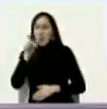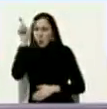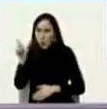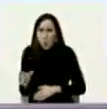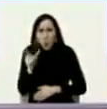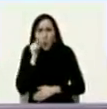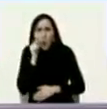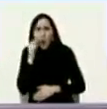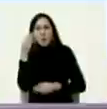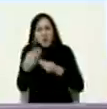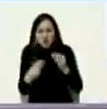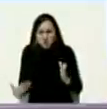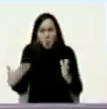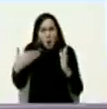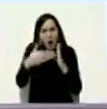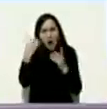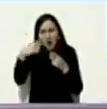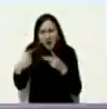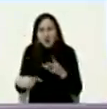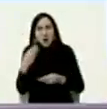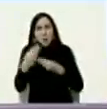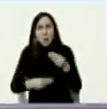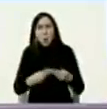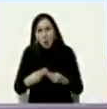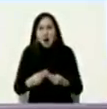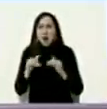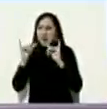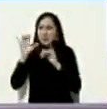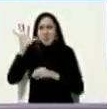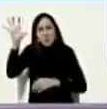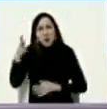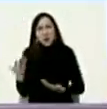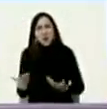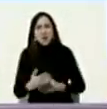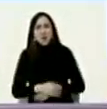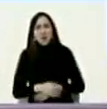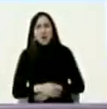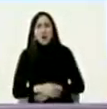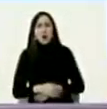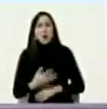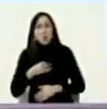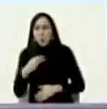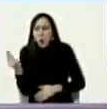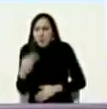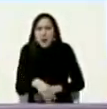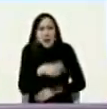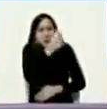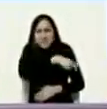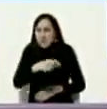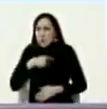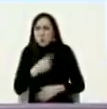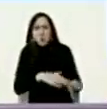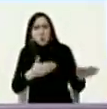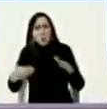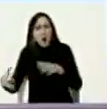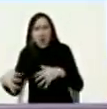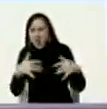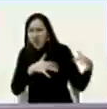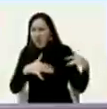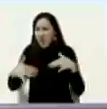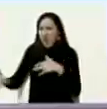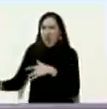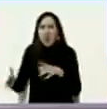demás sanciones contra Afganistán no les basta los muertos la guerra civil el